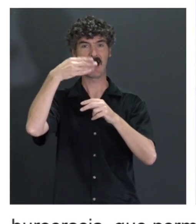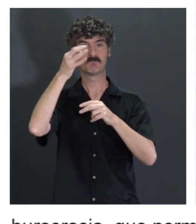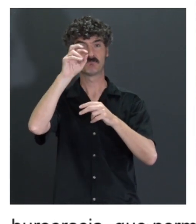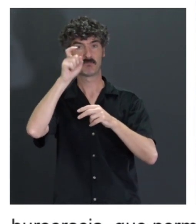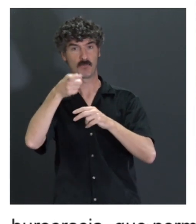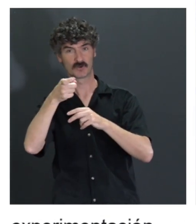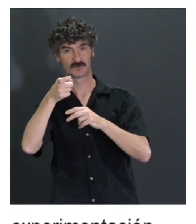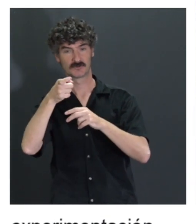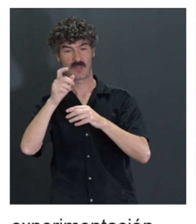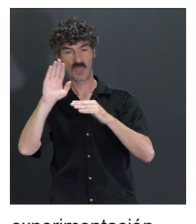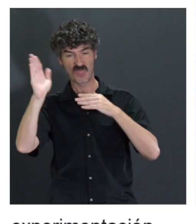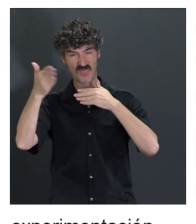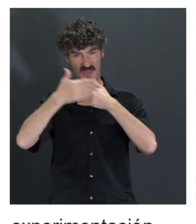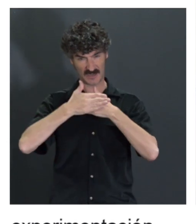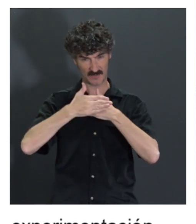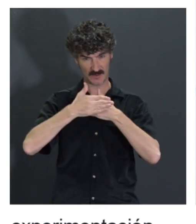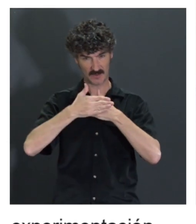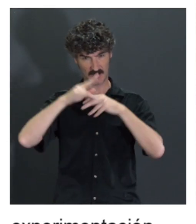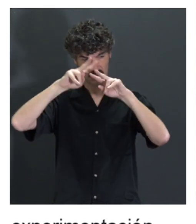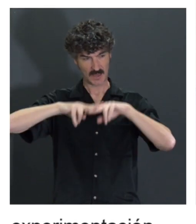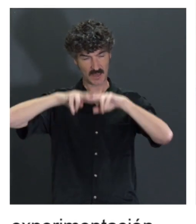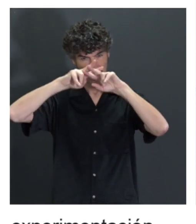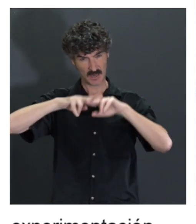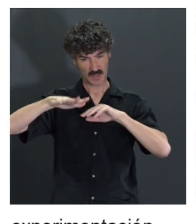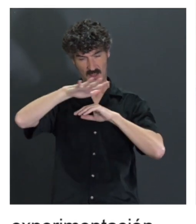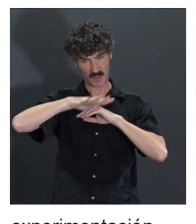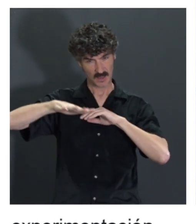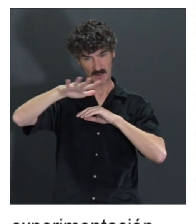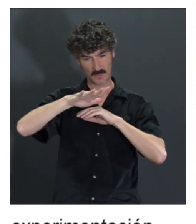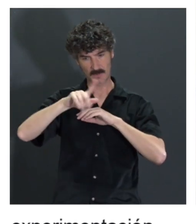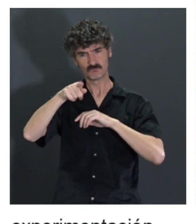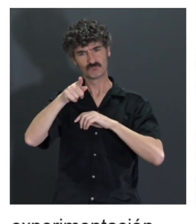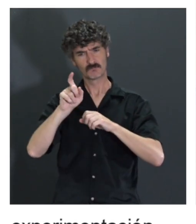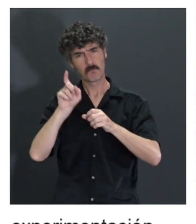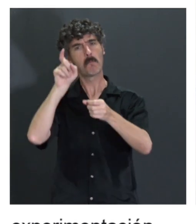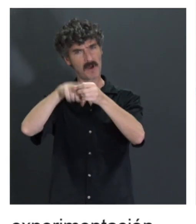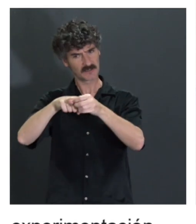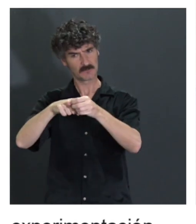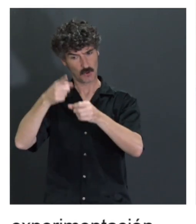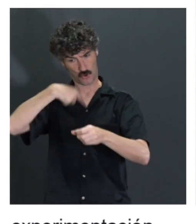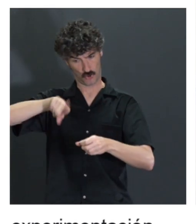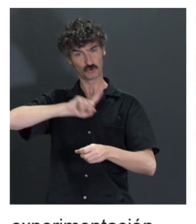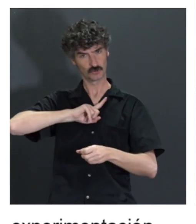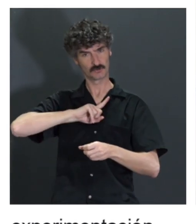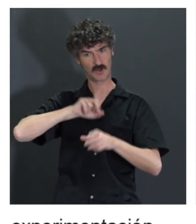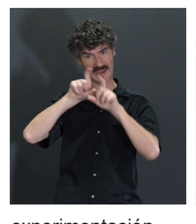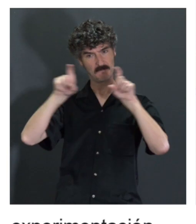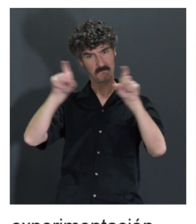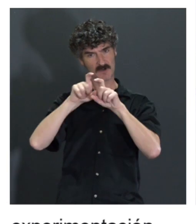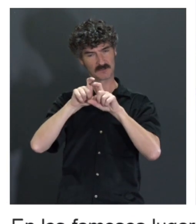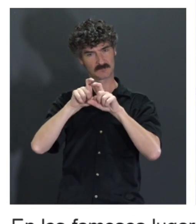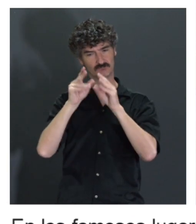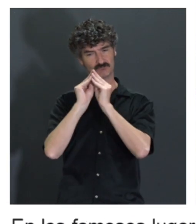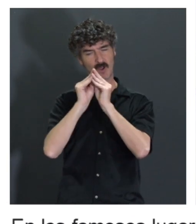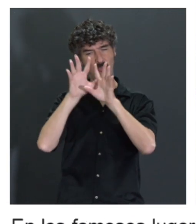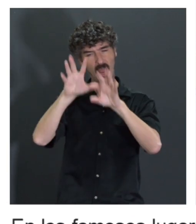de experimentación cerradas que de verdad participen con nosotros, con todas las empresas a la hora